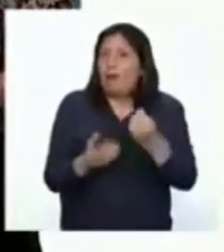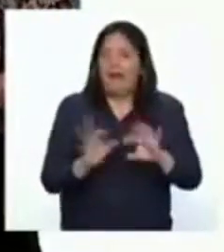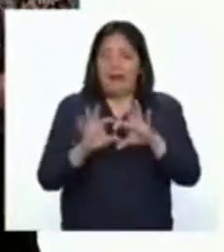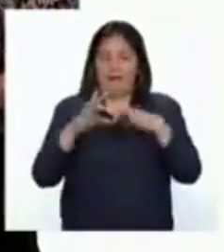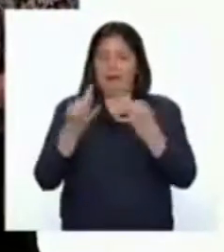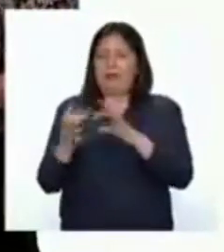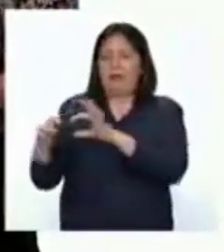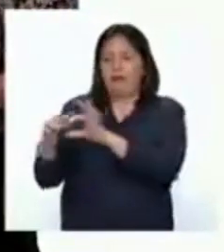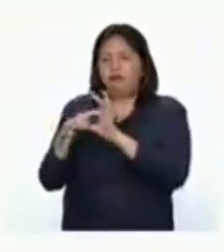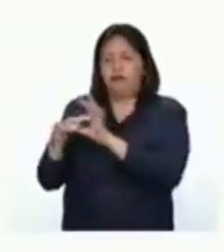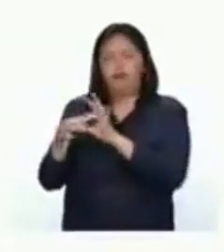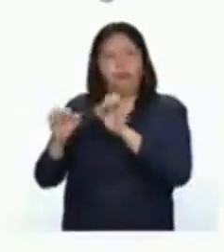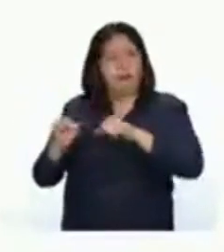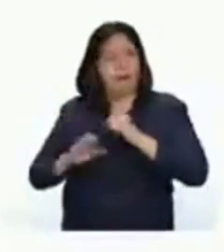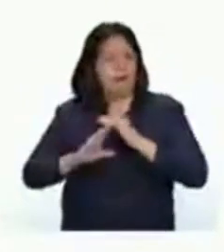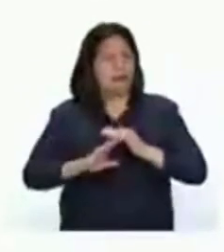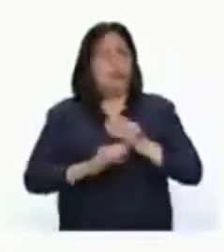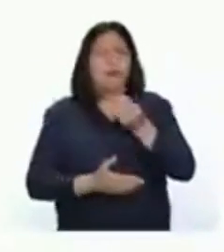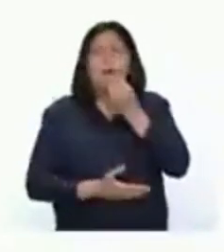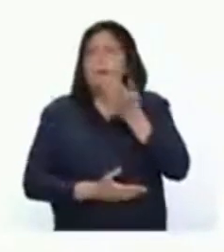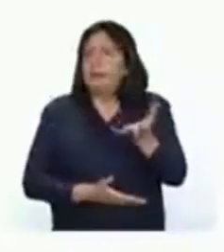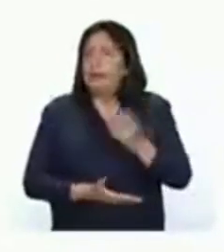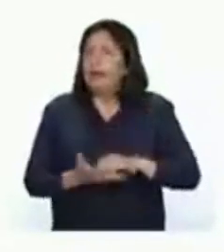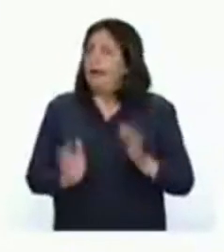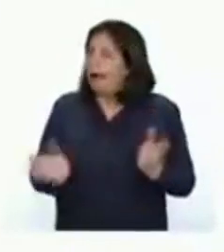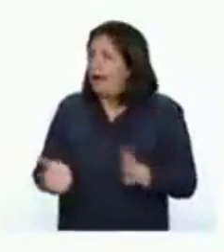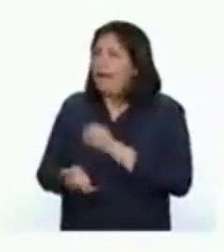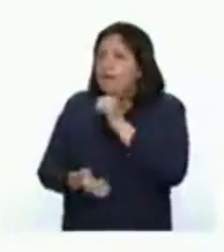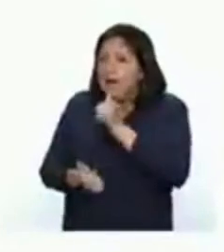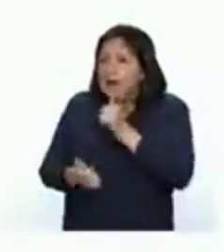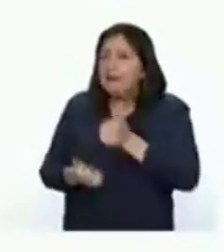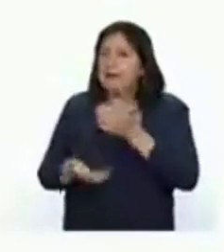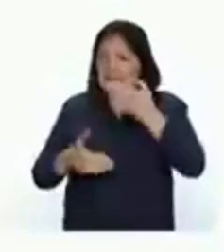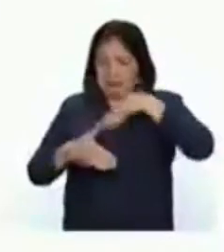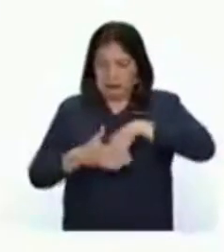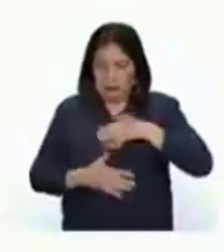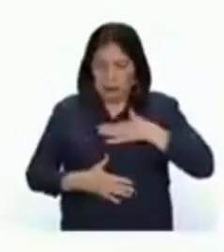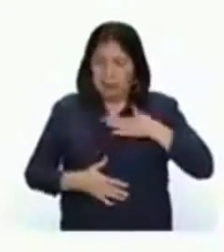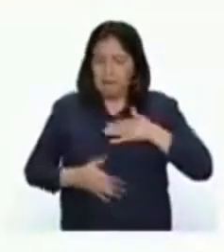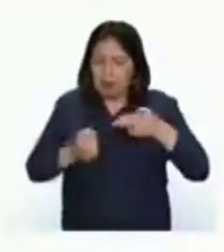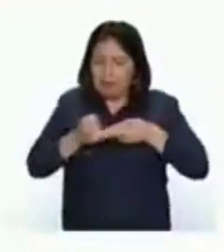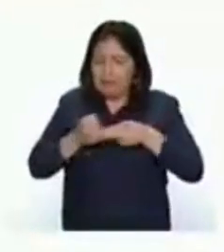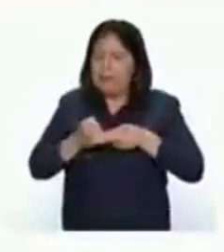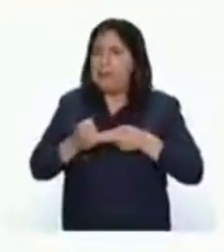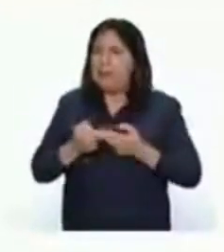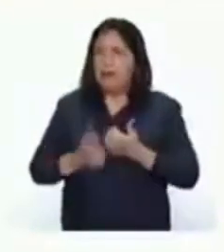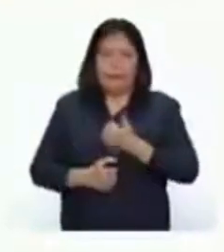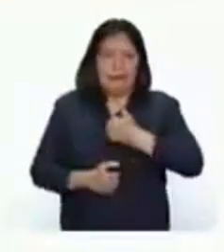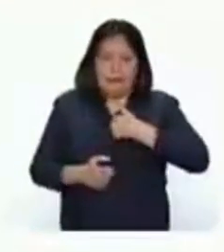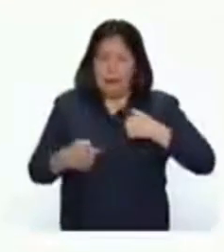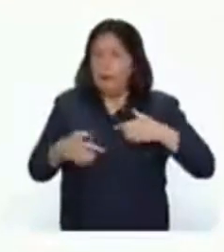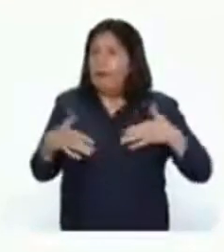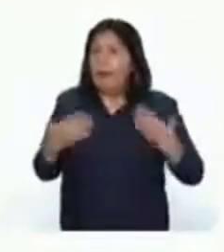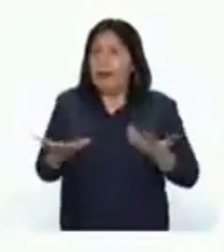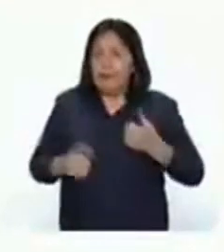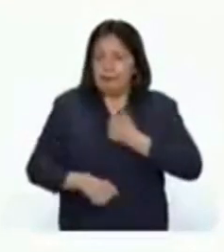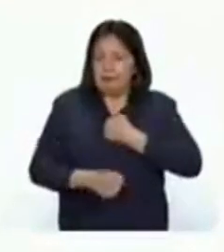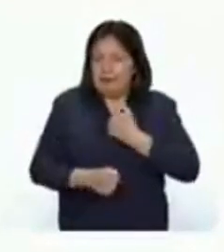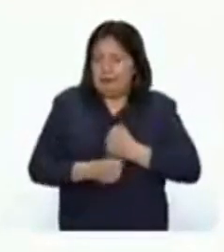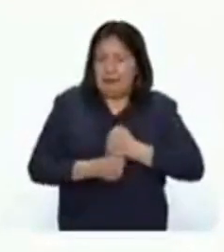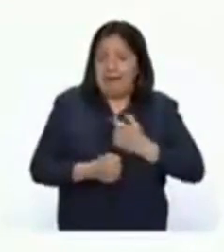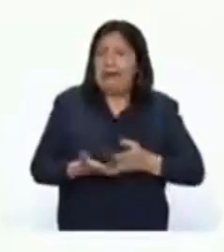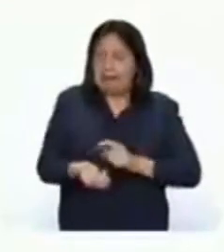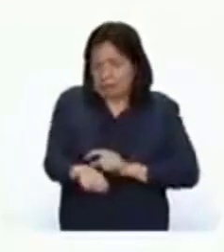través de la alimentación. Les cuento que cuando falta hierro en nuestro organismo, él no puede producir suficiente cantidad de una